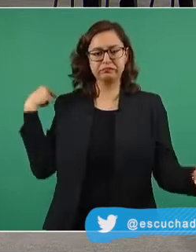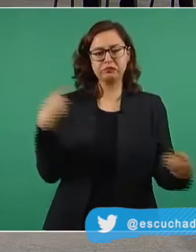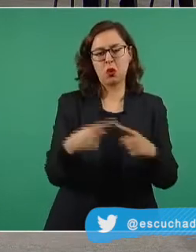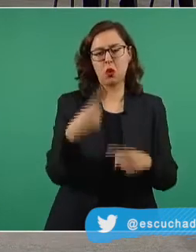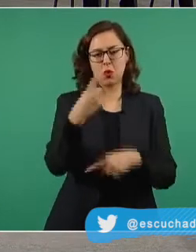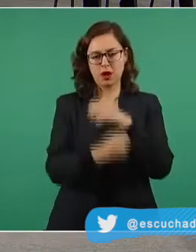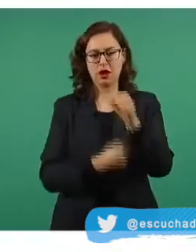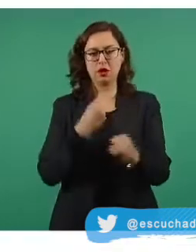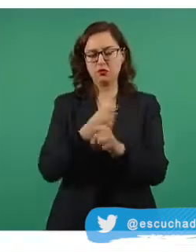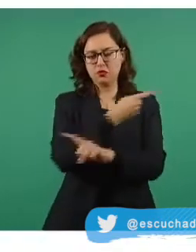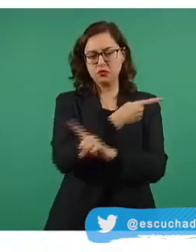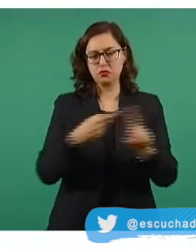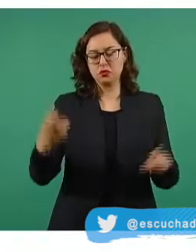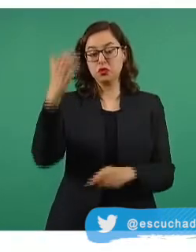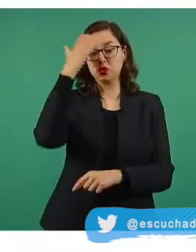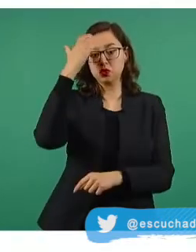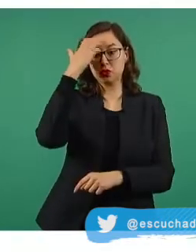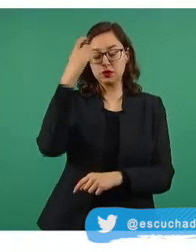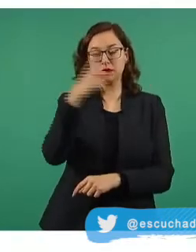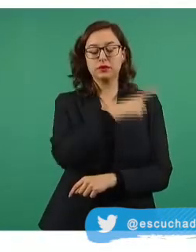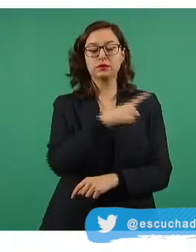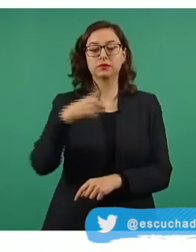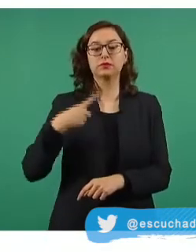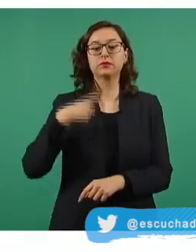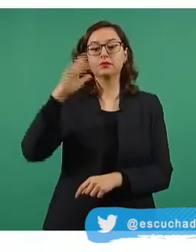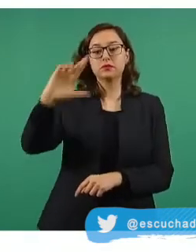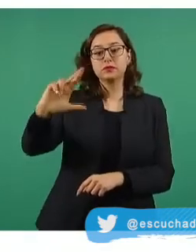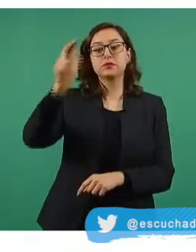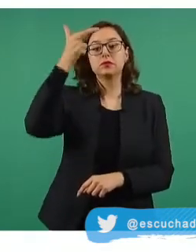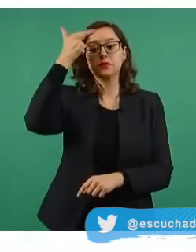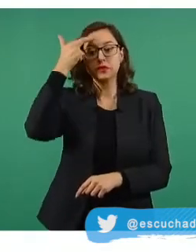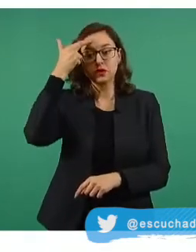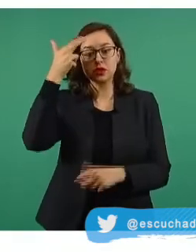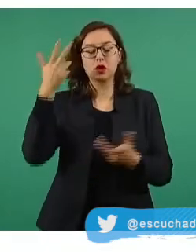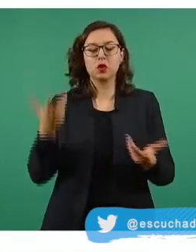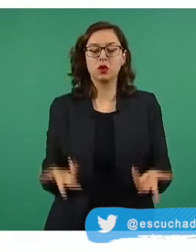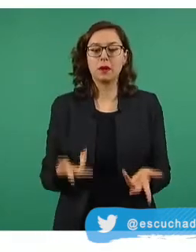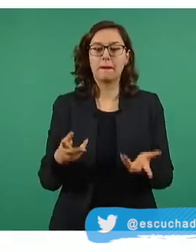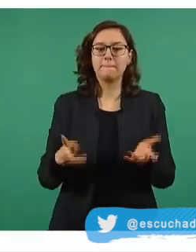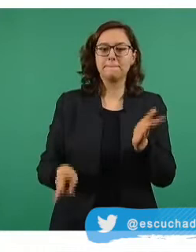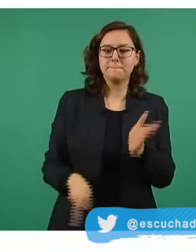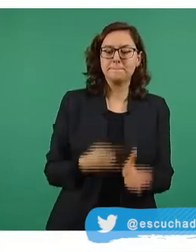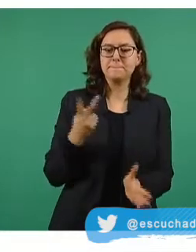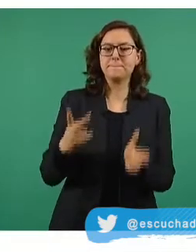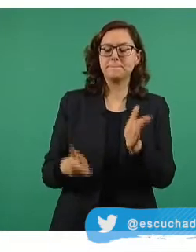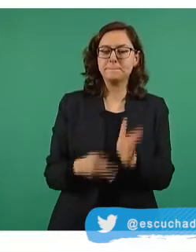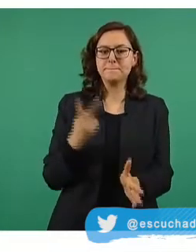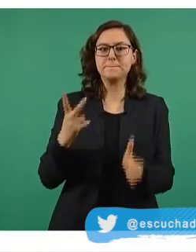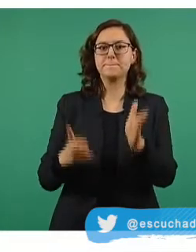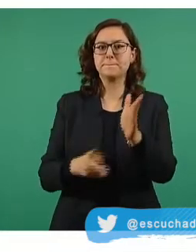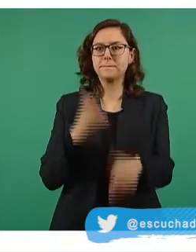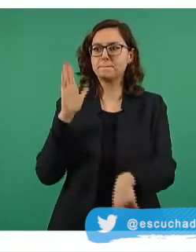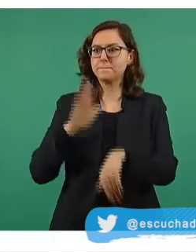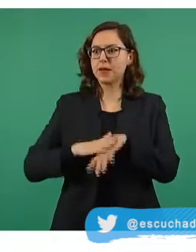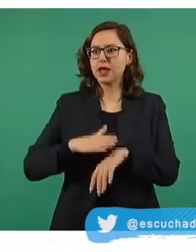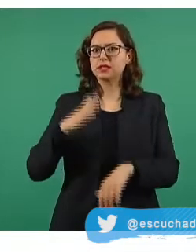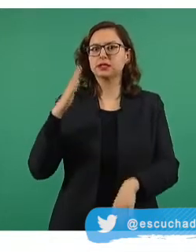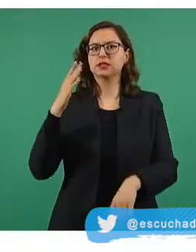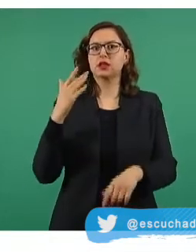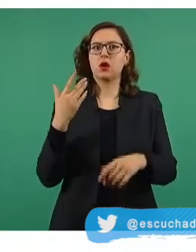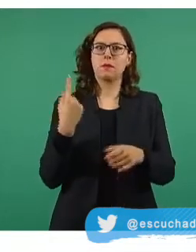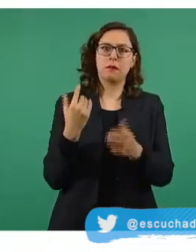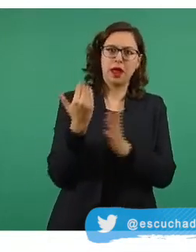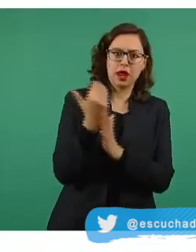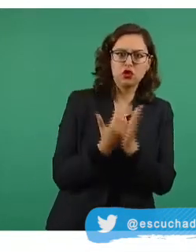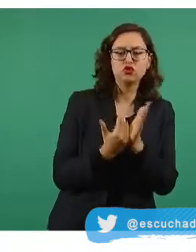epidémica recordar que esta curva epidémica lo que representa es la ocurrencia de casos nuevos detectados y estimados